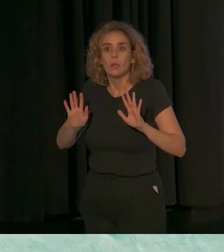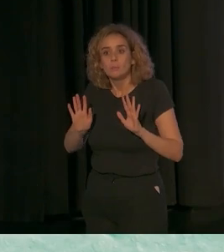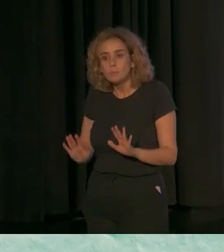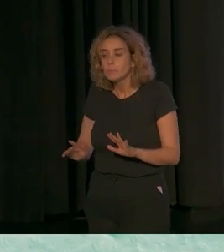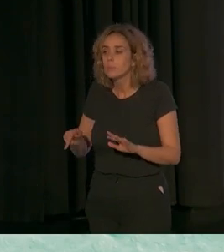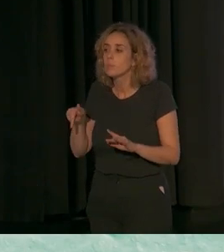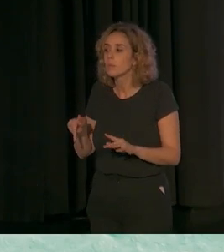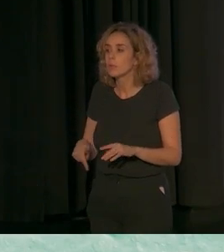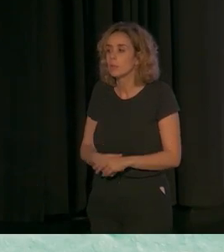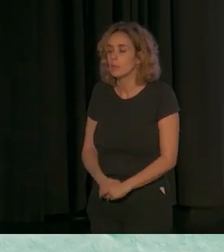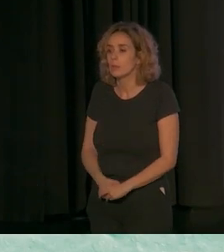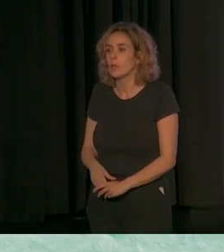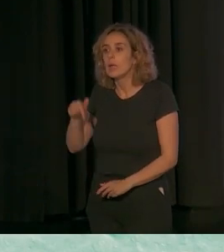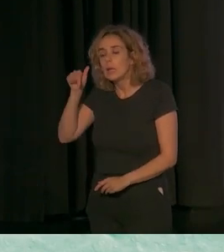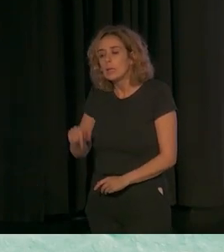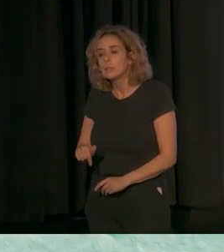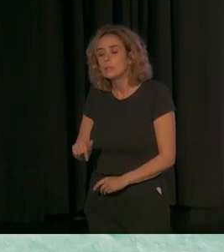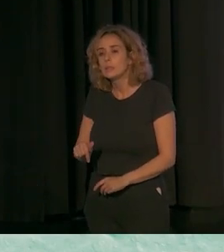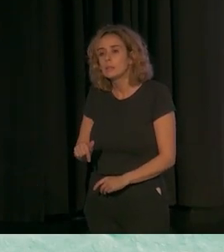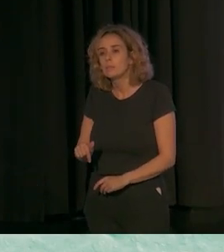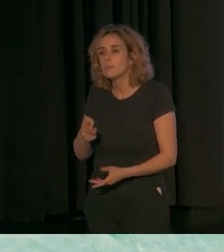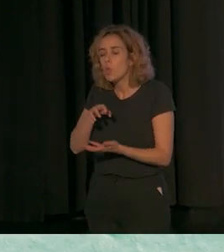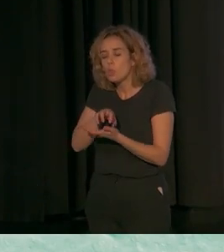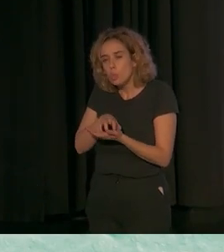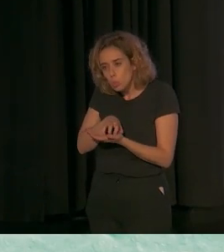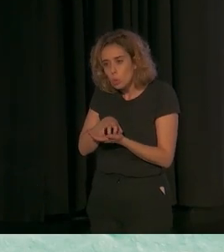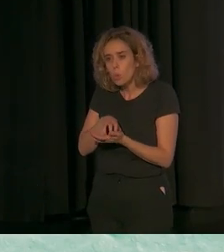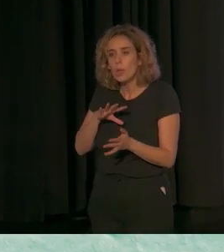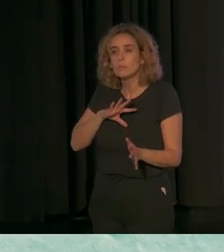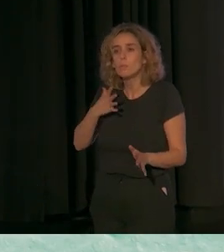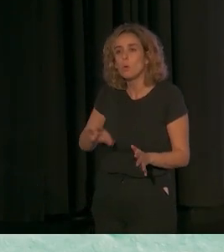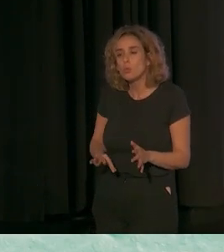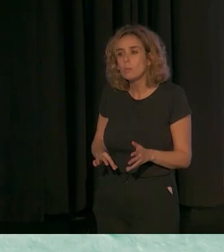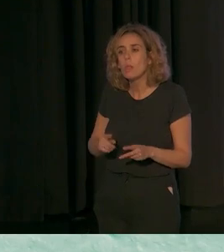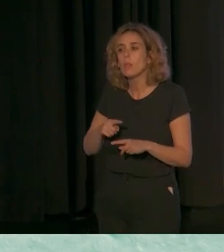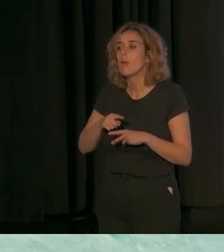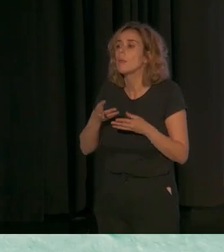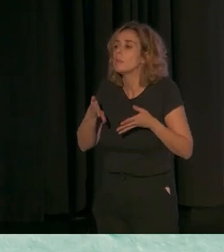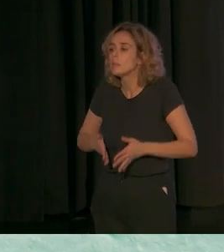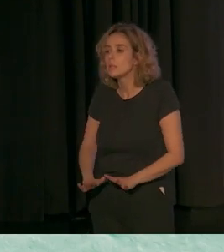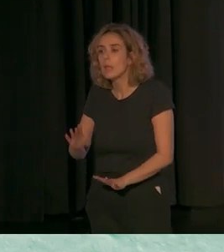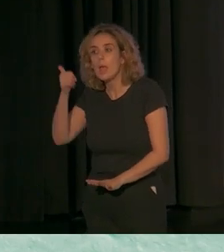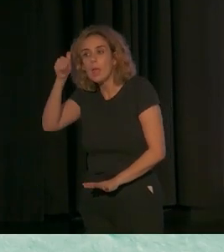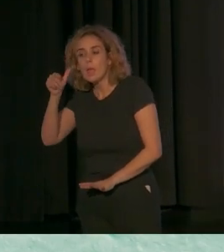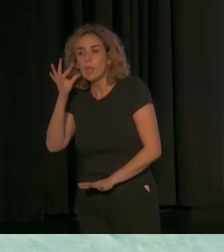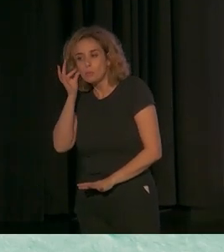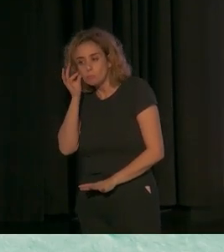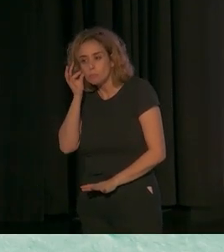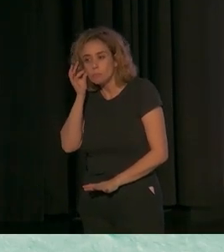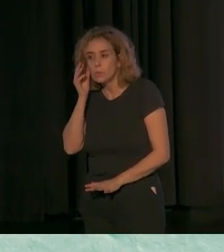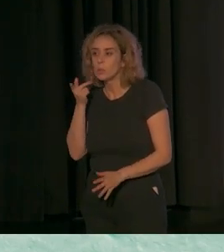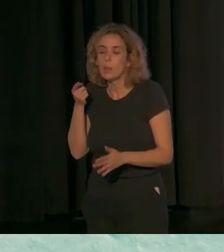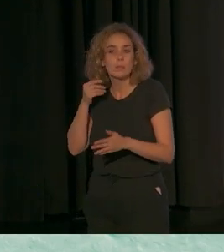estas dudas, estas dudas sobre las posibilidades de sus hijos y hijas les hieren